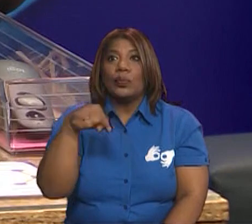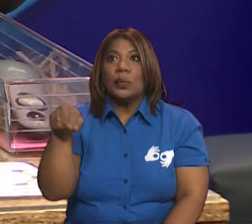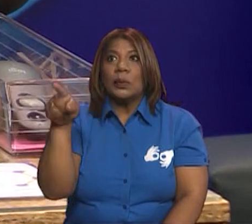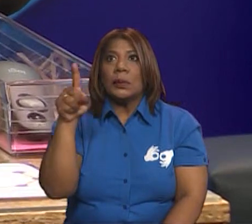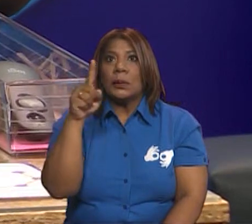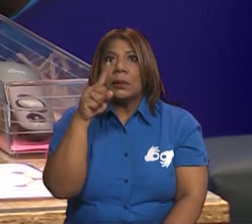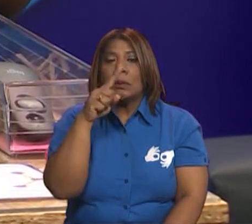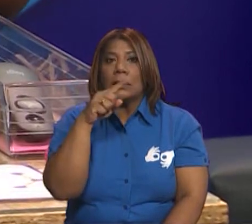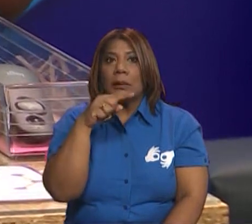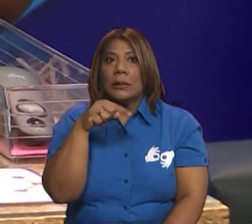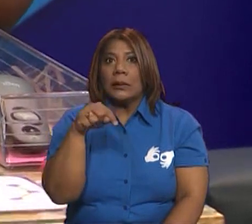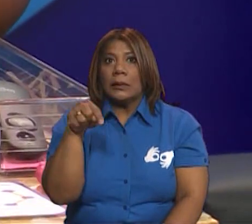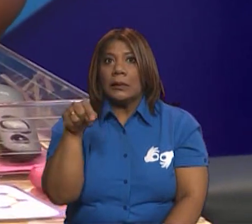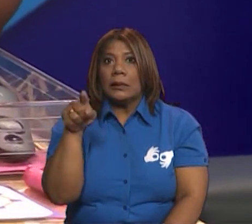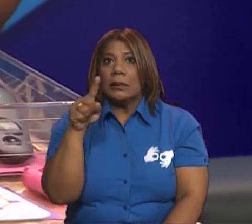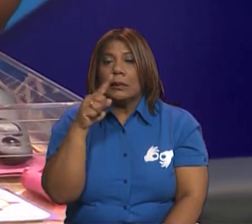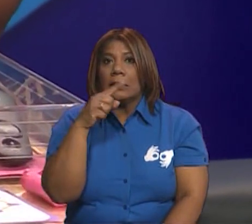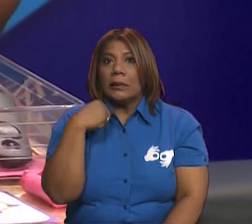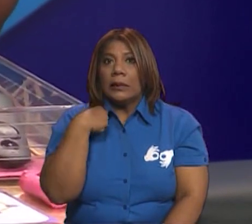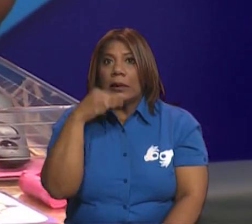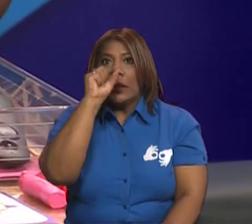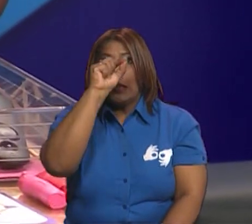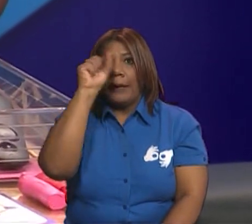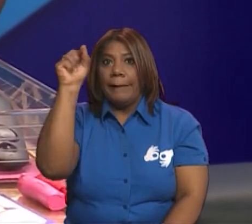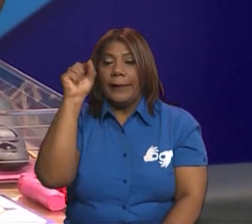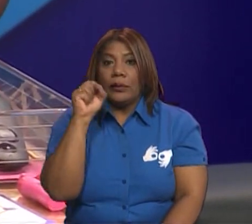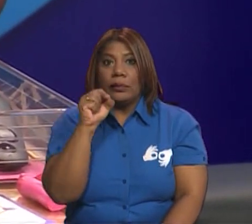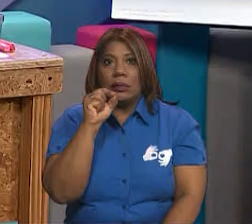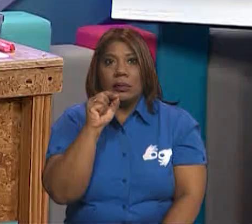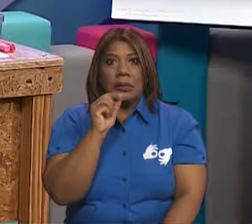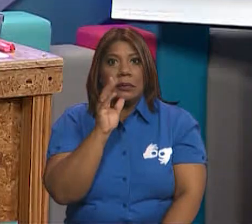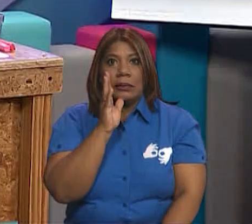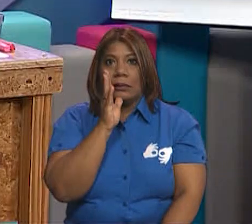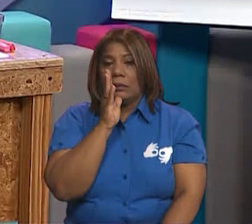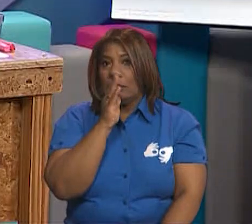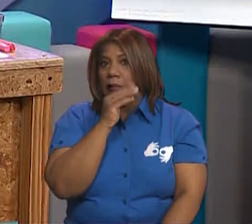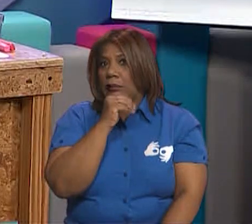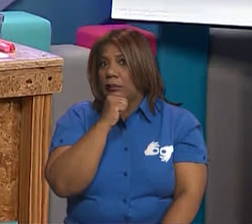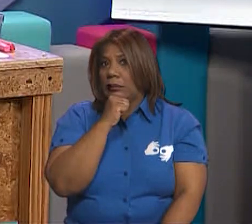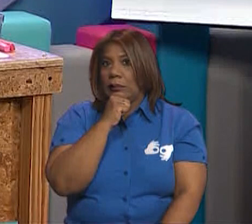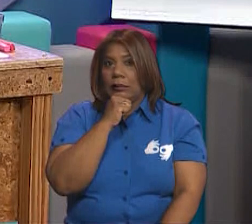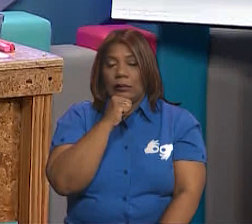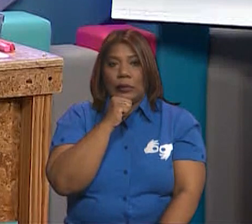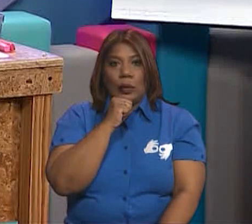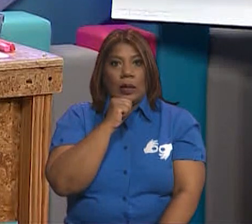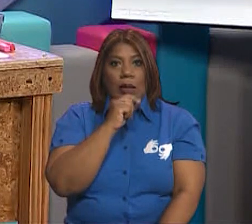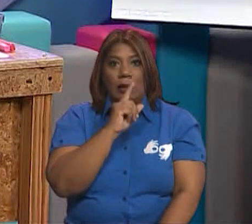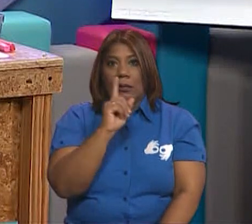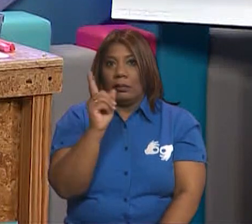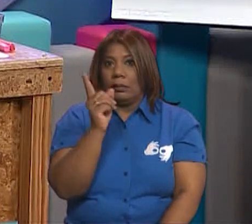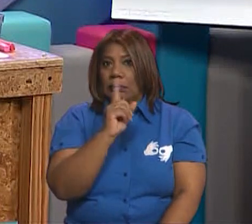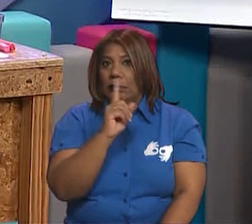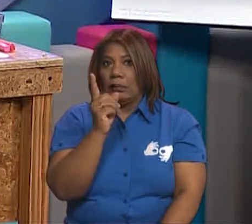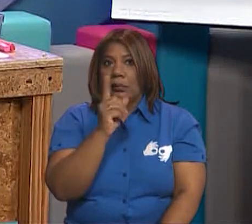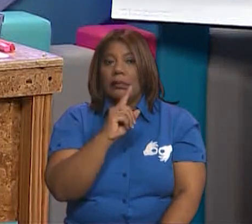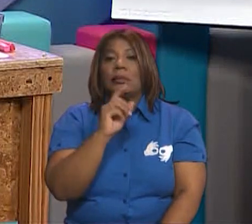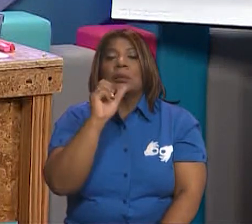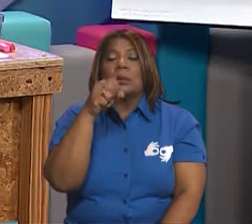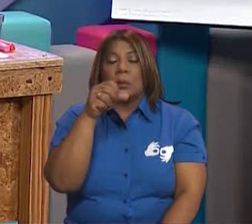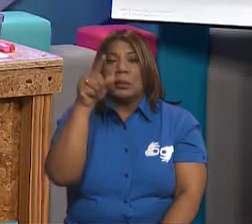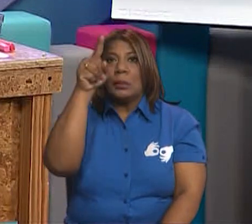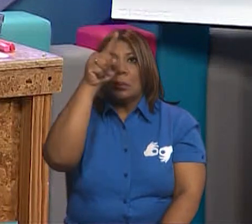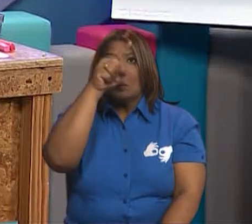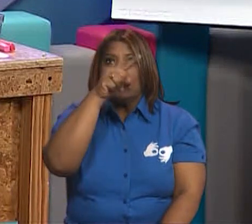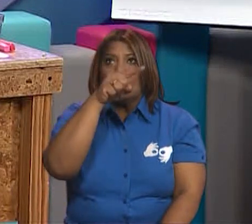¿Pero el círculo cumple con las características o los elementos de un polígono? Lados. Bueno, podríamos